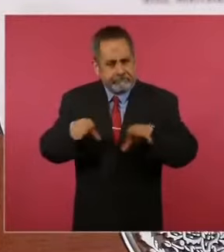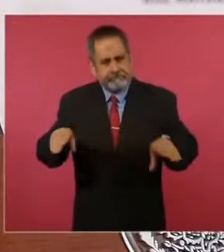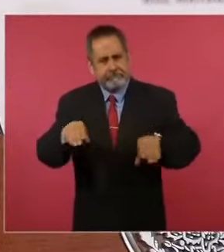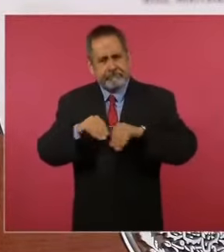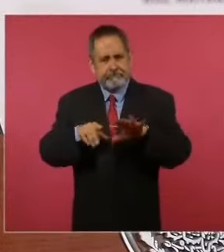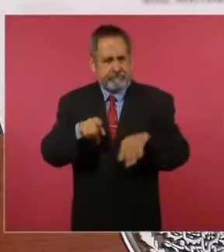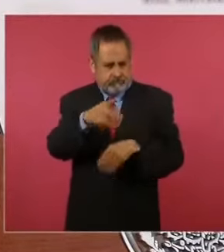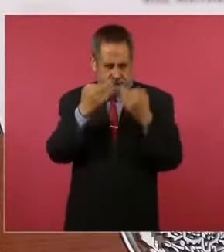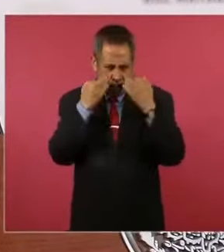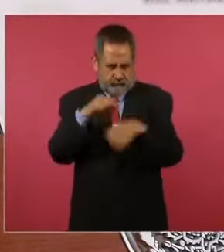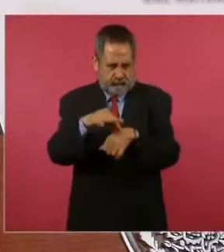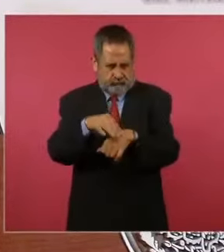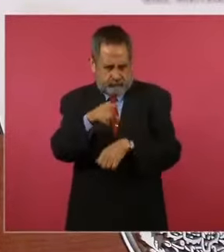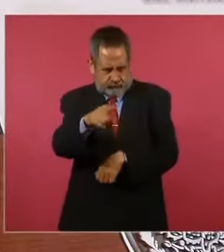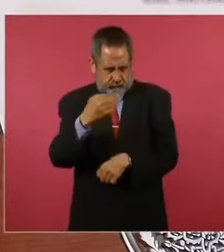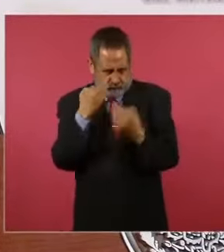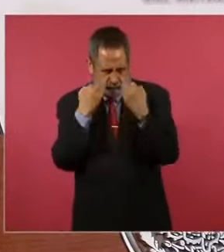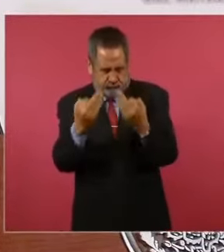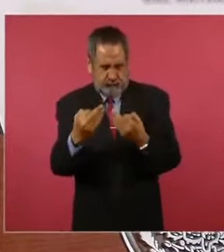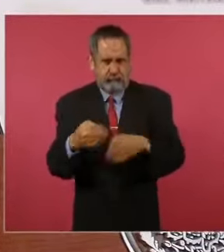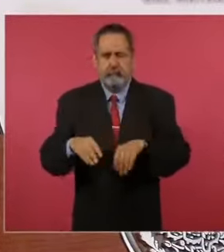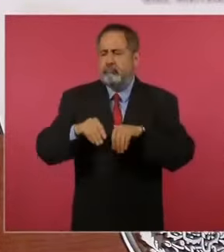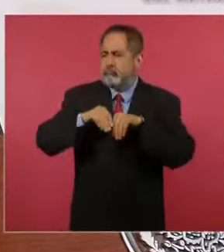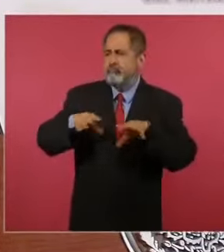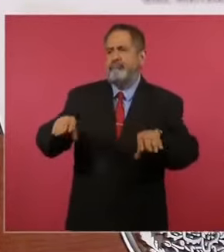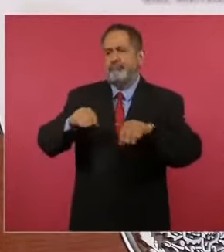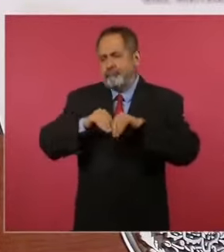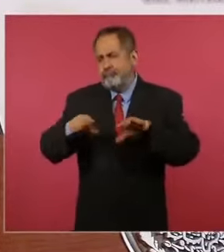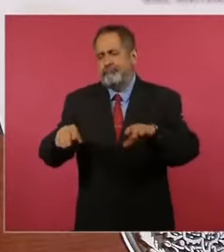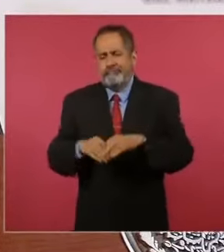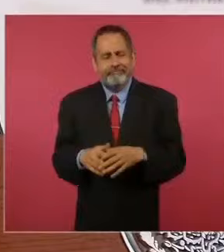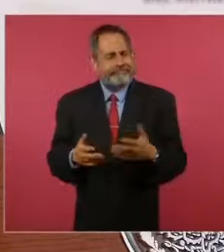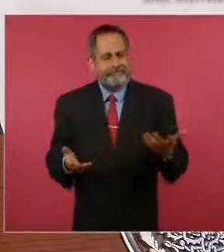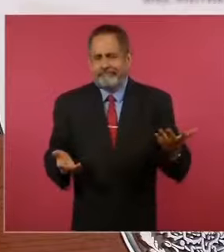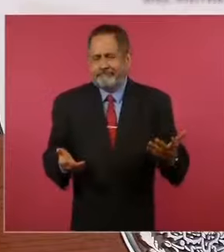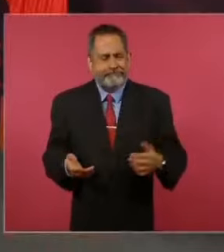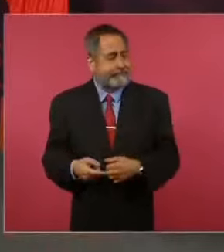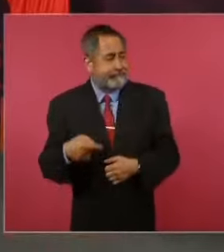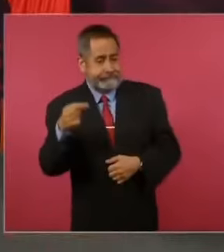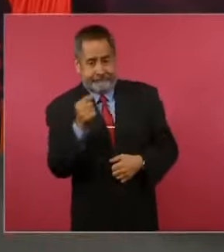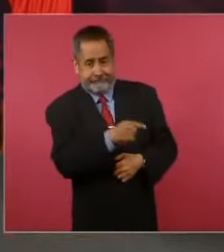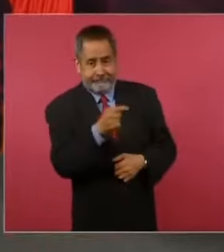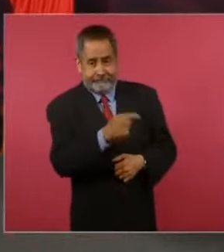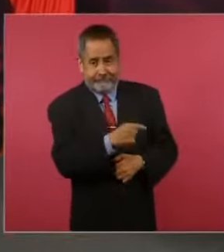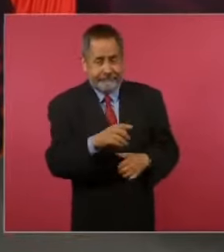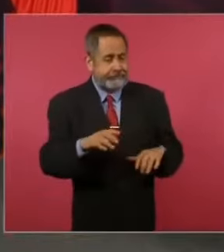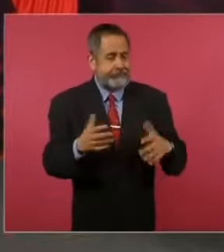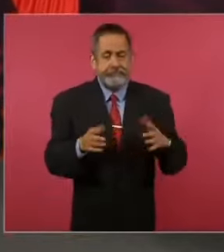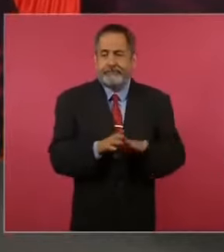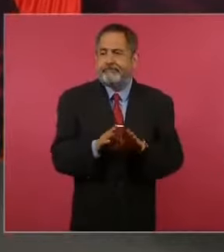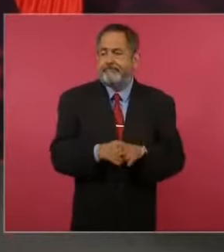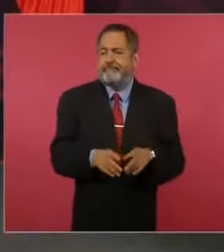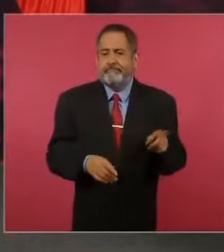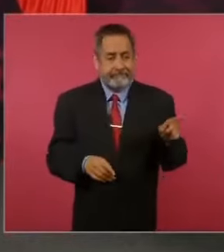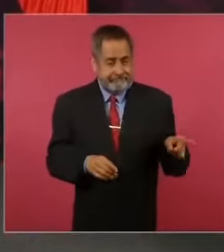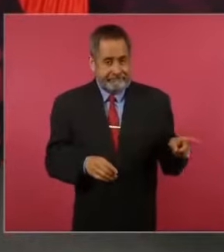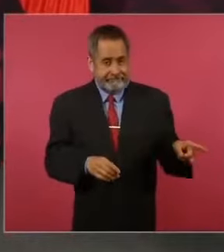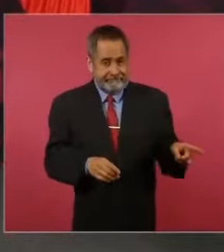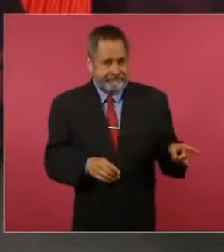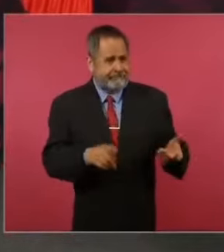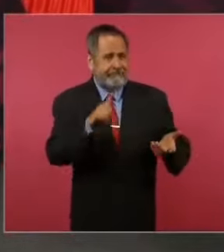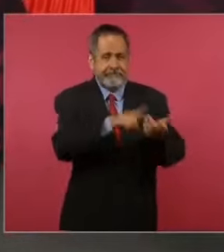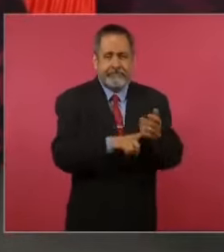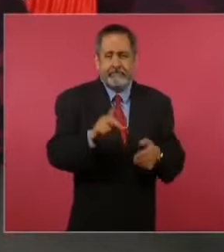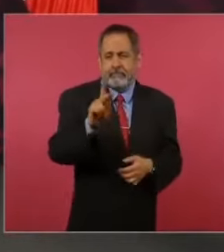ustedes les consta, de cómo hay mucha